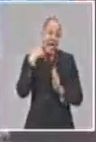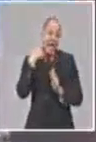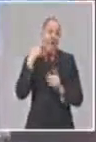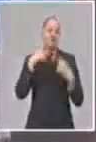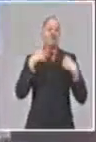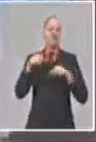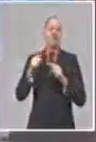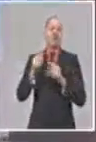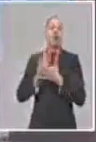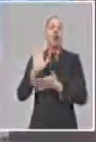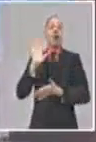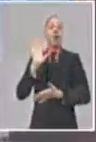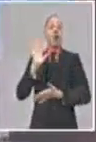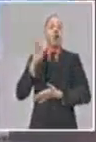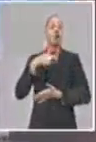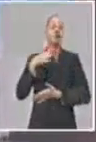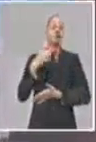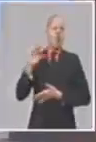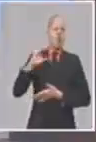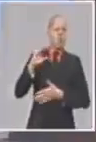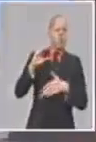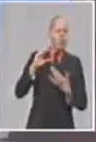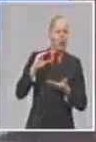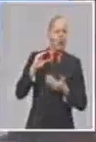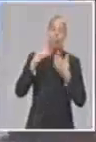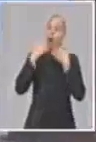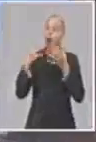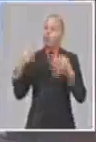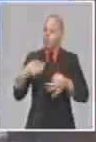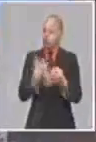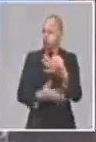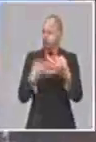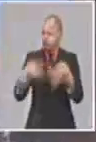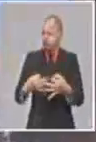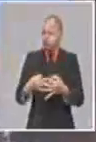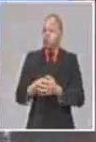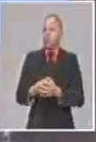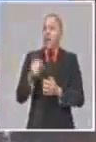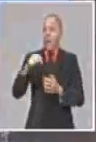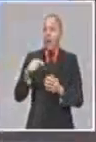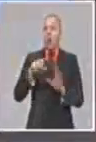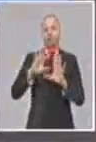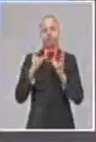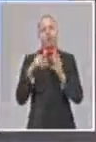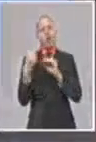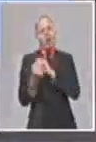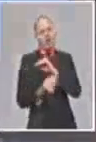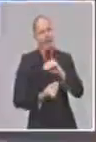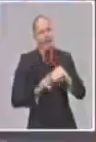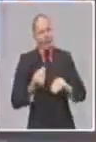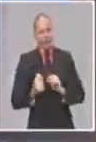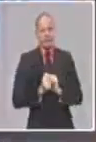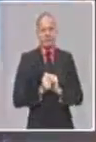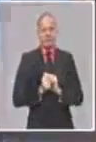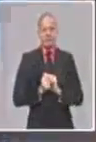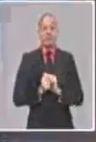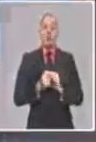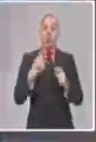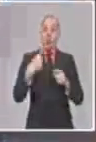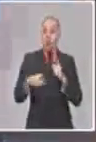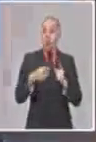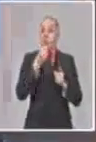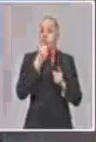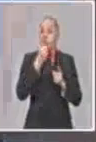cuenta propia. y estamos también estudiando y flexibilizando el marco de aprobación. A partir de que tú puedas presentar un proyecto